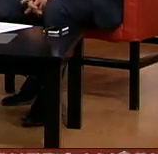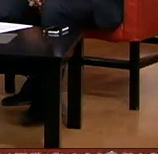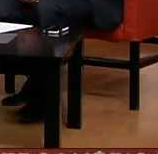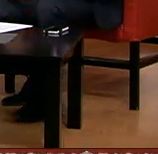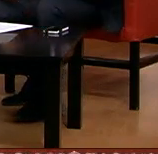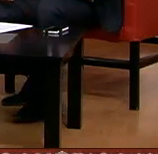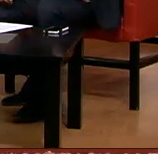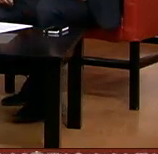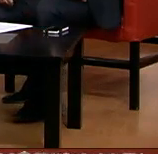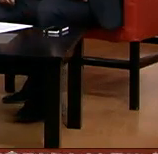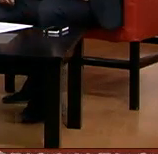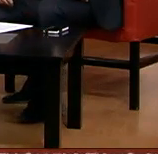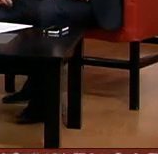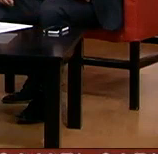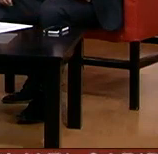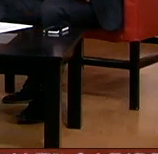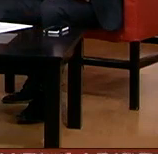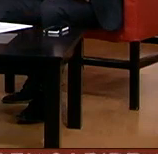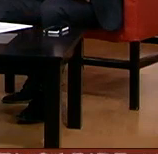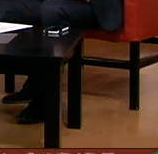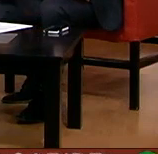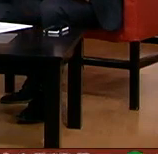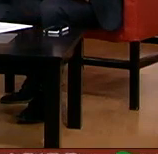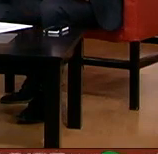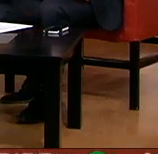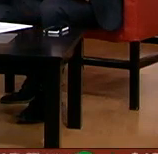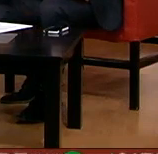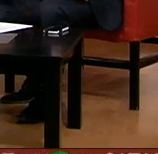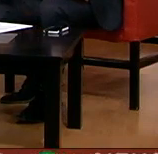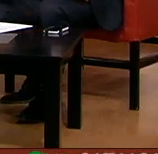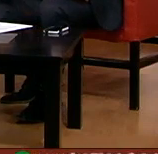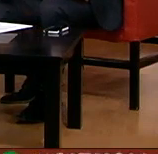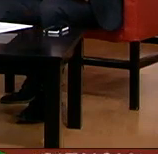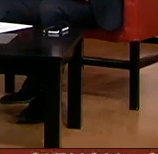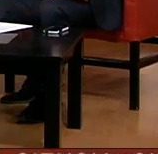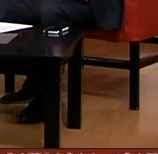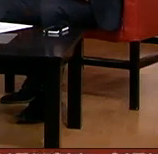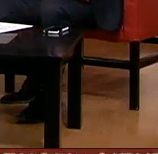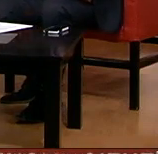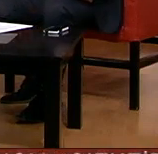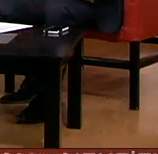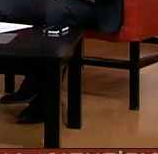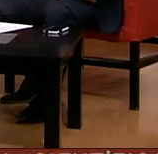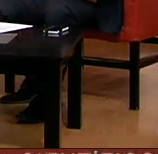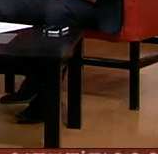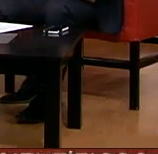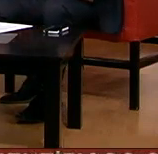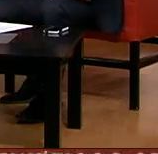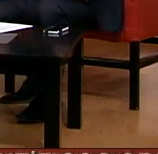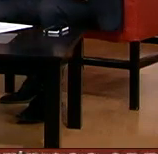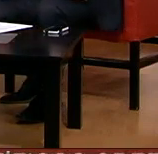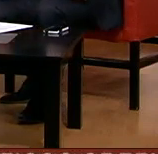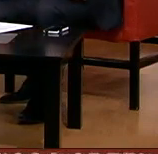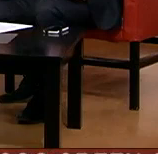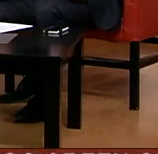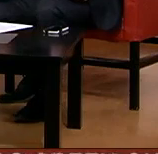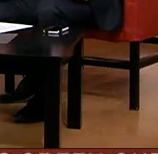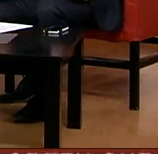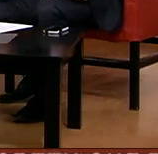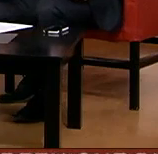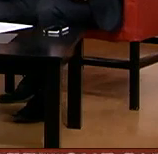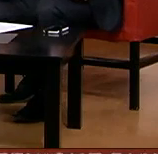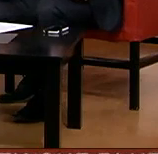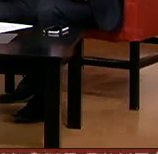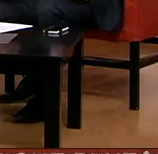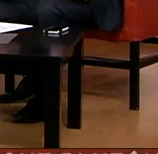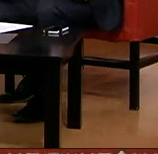qué gusto que estés aquí muy buenos días muy buenos días muchas gracias por la invitación esta que también es tu casa televisión educativa claro y platícanos de qué se